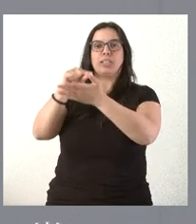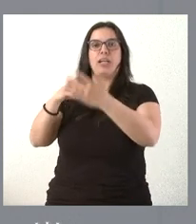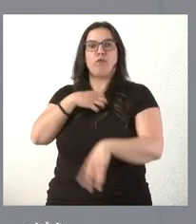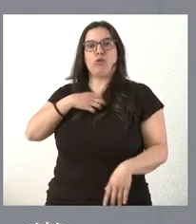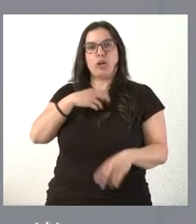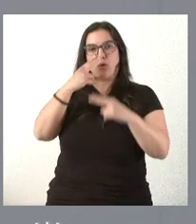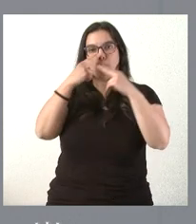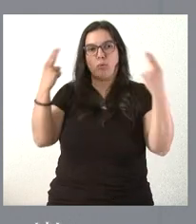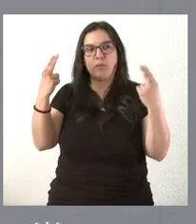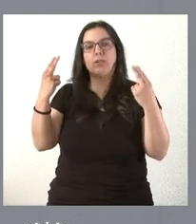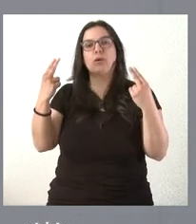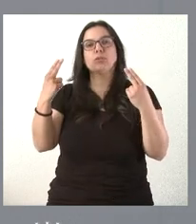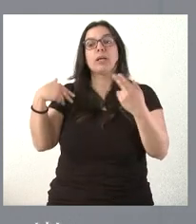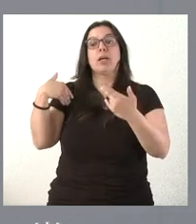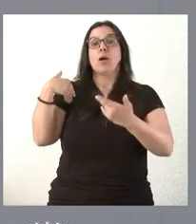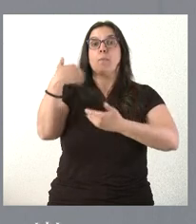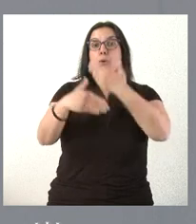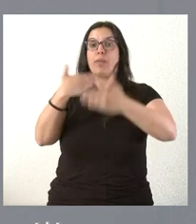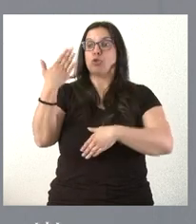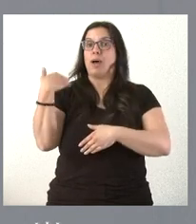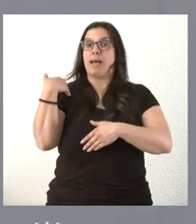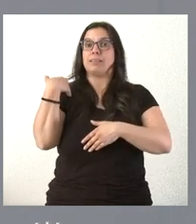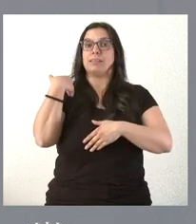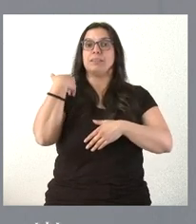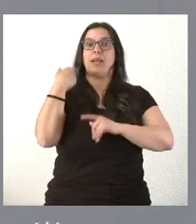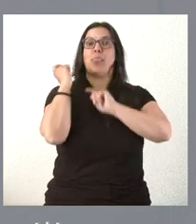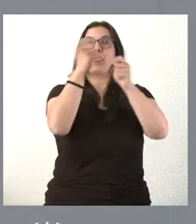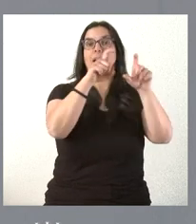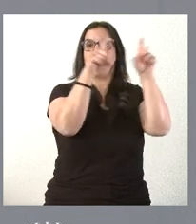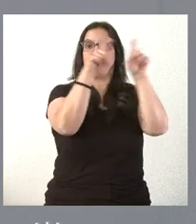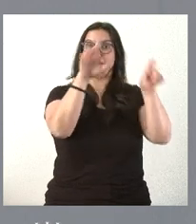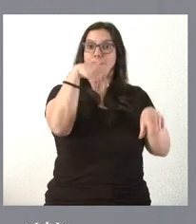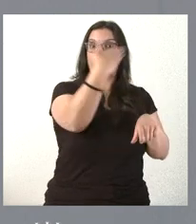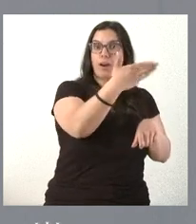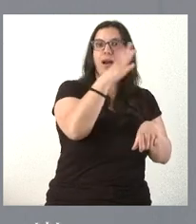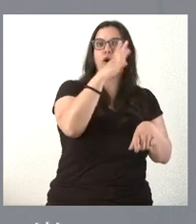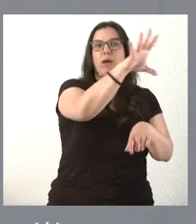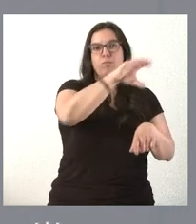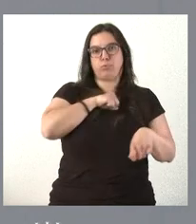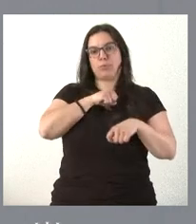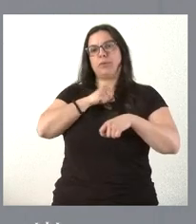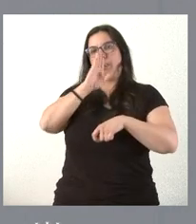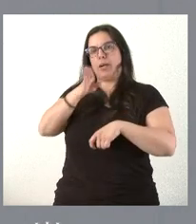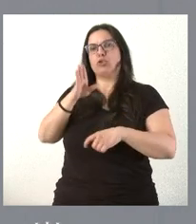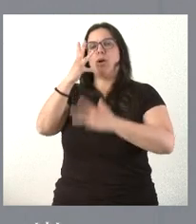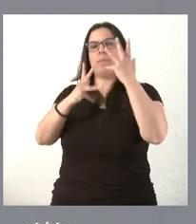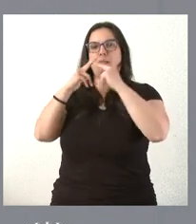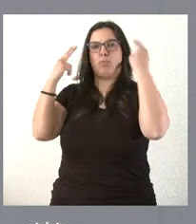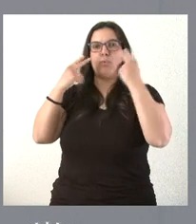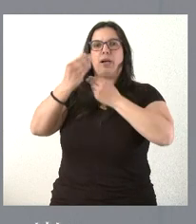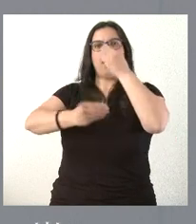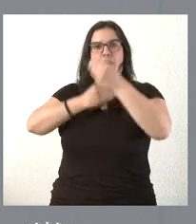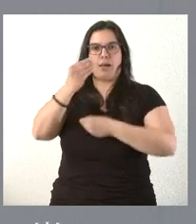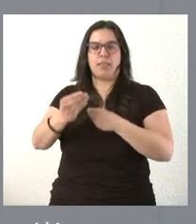tarea y procesos que podrían estar externalizados fuera de la Administración, pues se hagan por la propia Administración pública, por